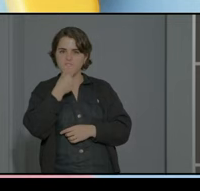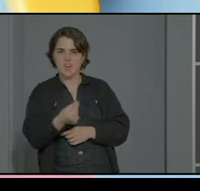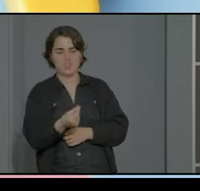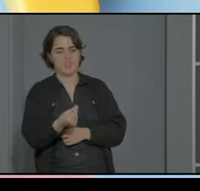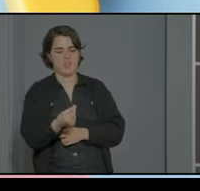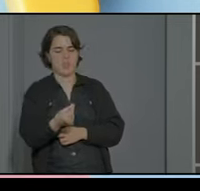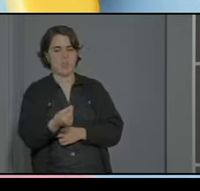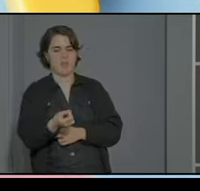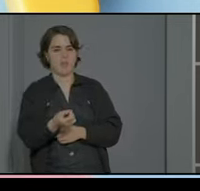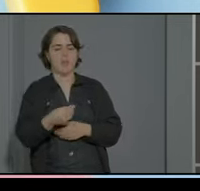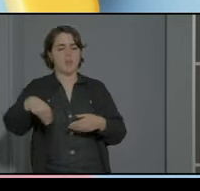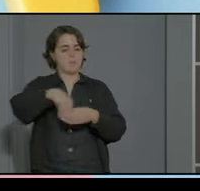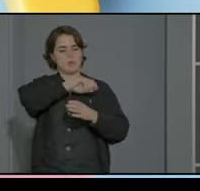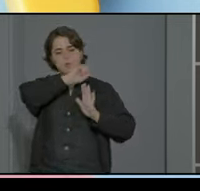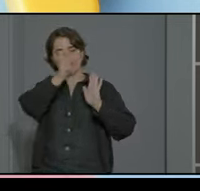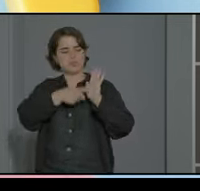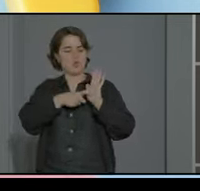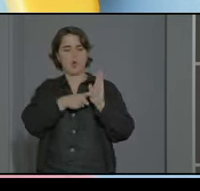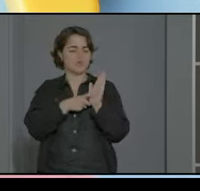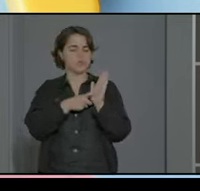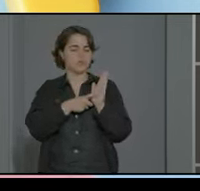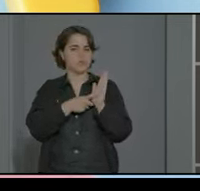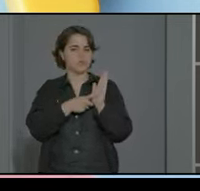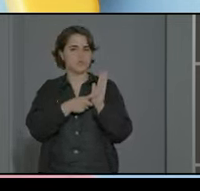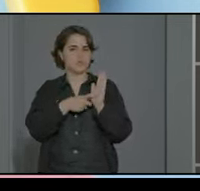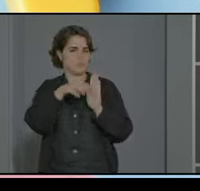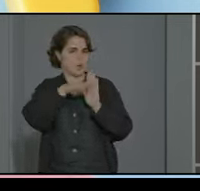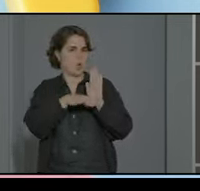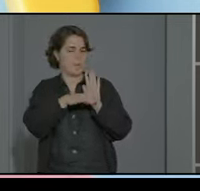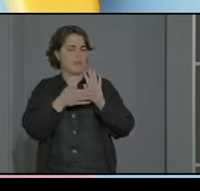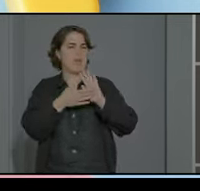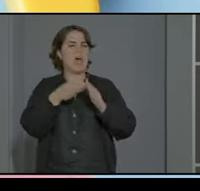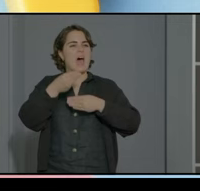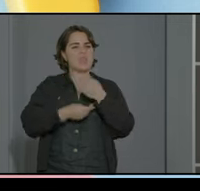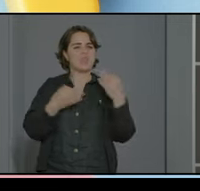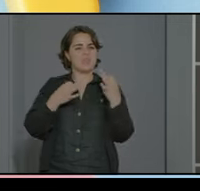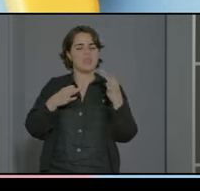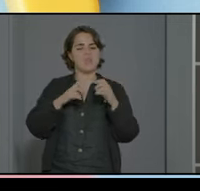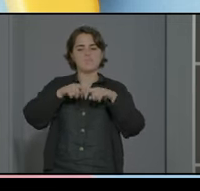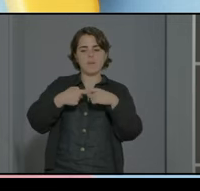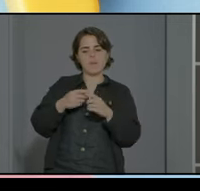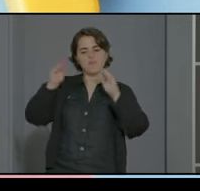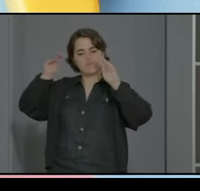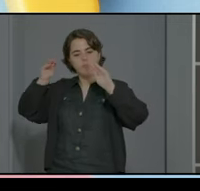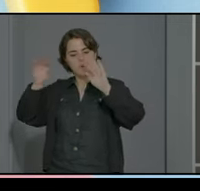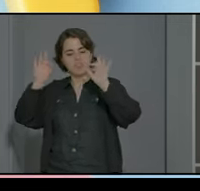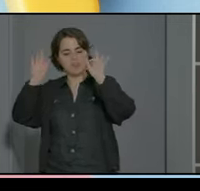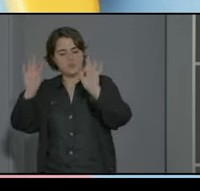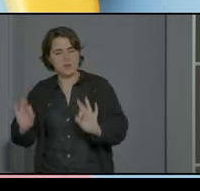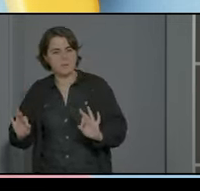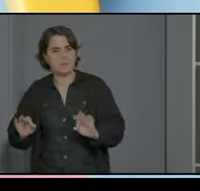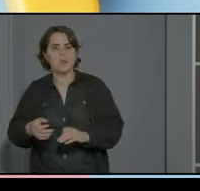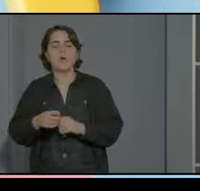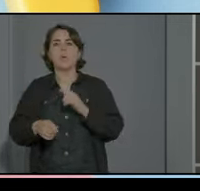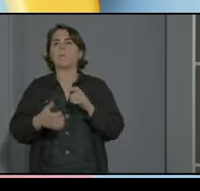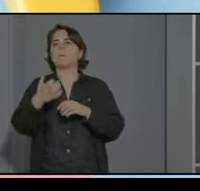en plena inclusión incluso se han hecho formaciones para familias en este sentido pues